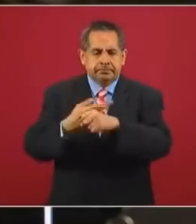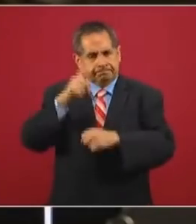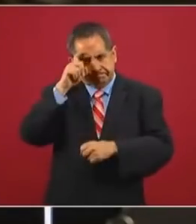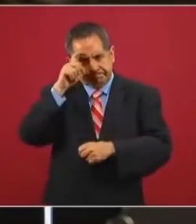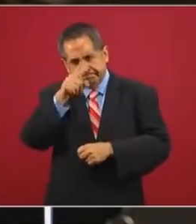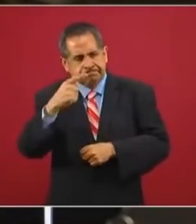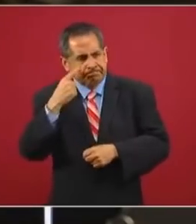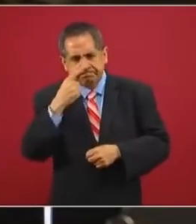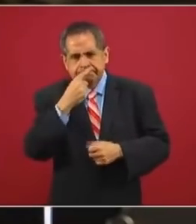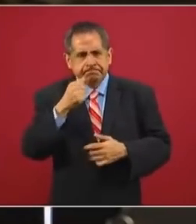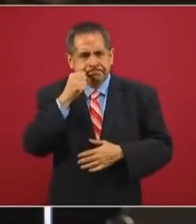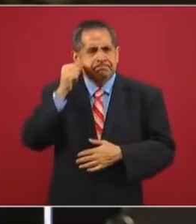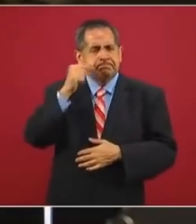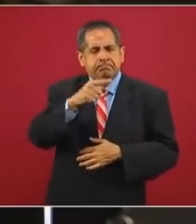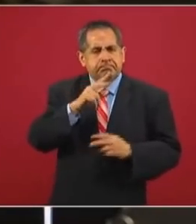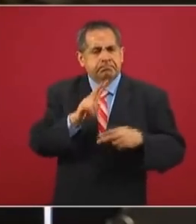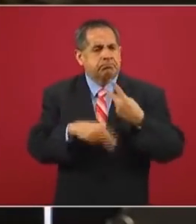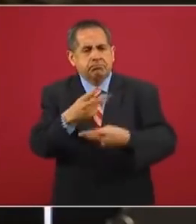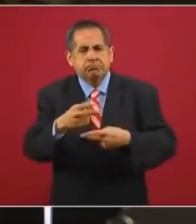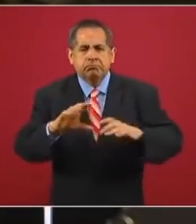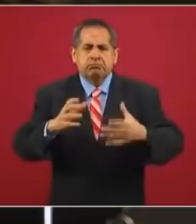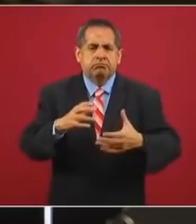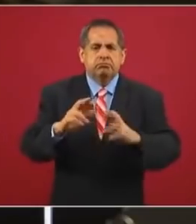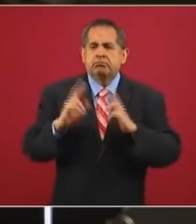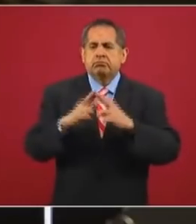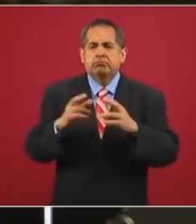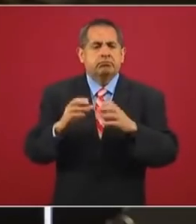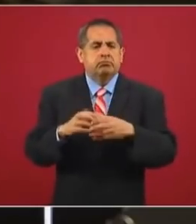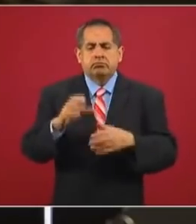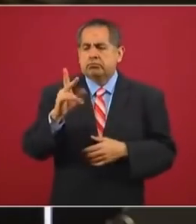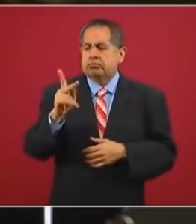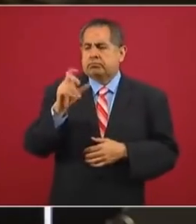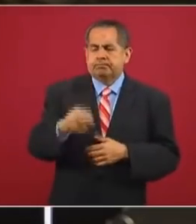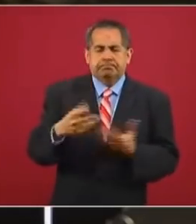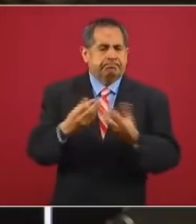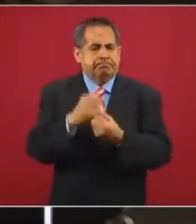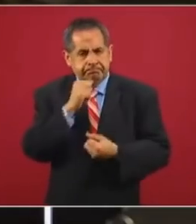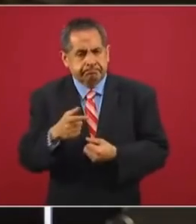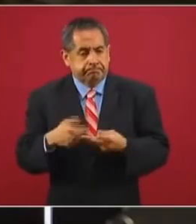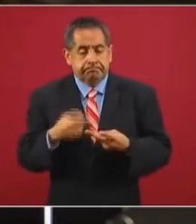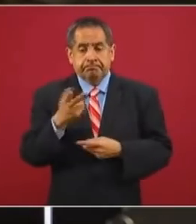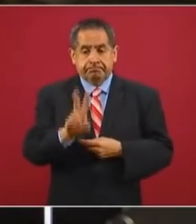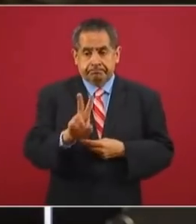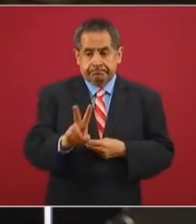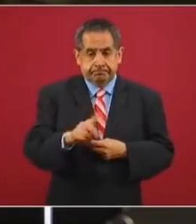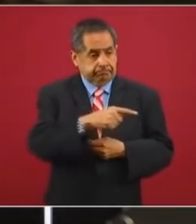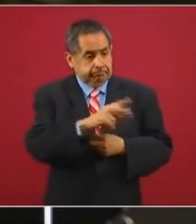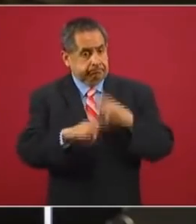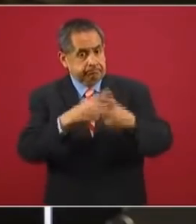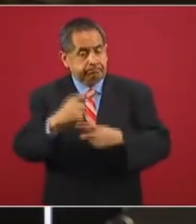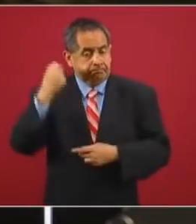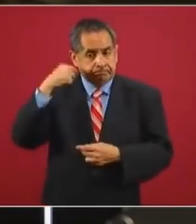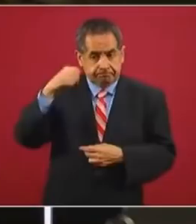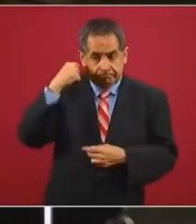el por qué el día de ayer no asistió a la reunión de gobernadores del PAN y saber si el viernes acudirá al estado de Tabasco.